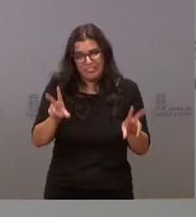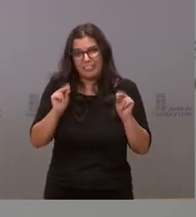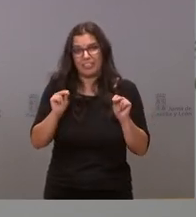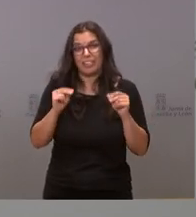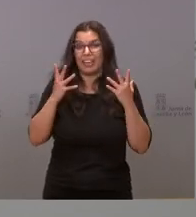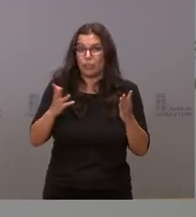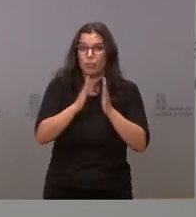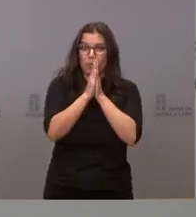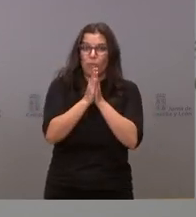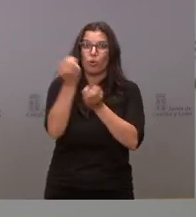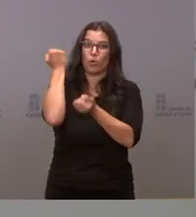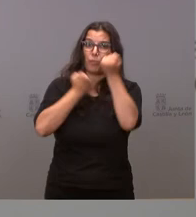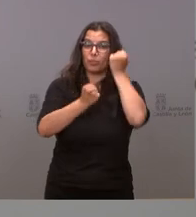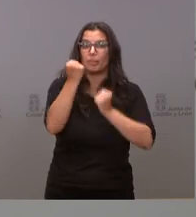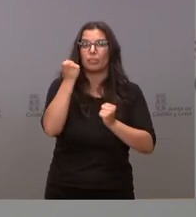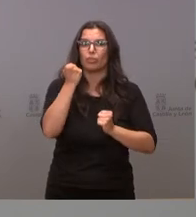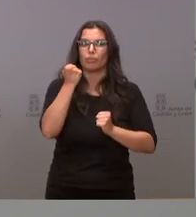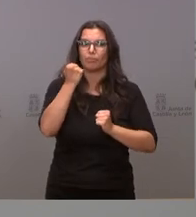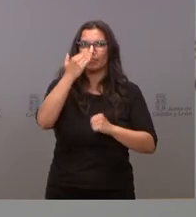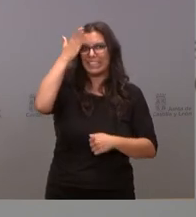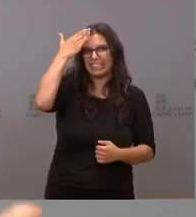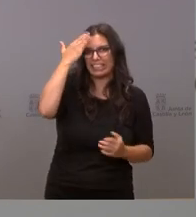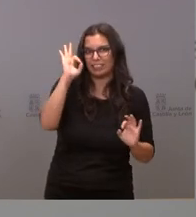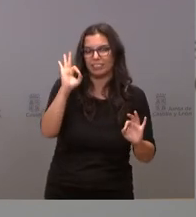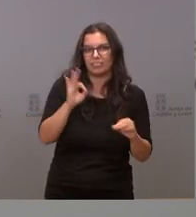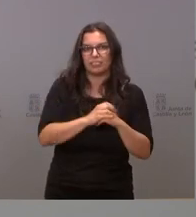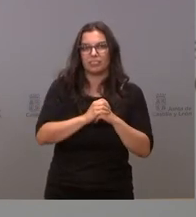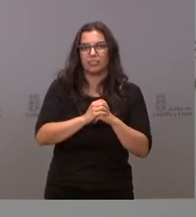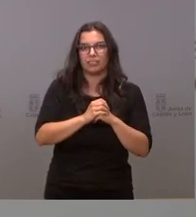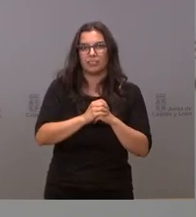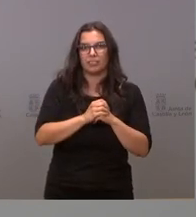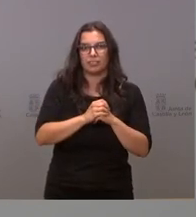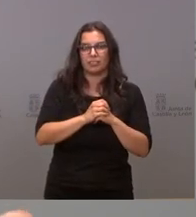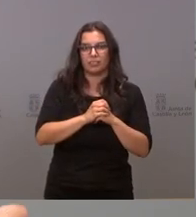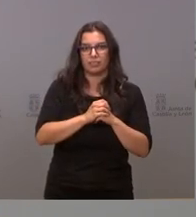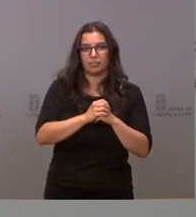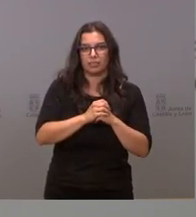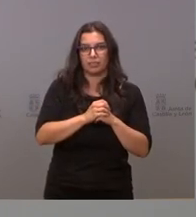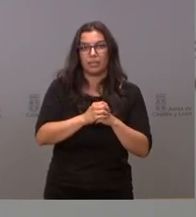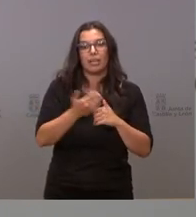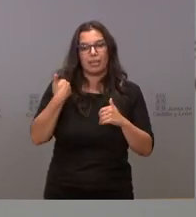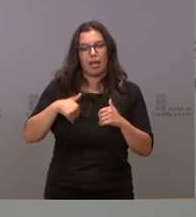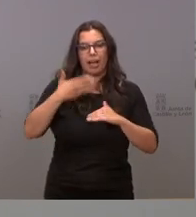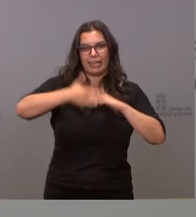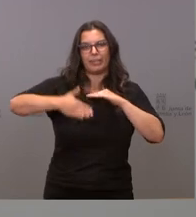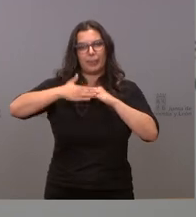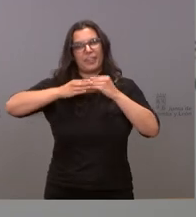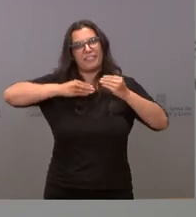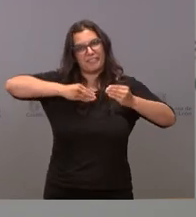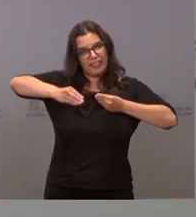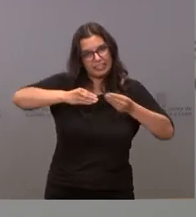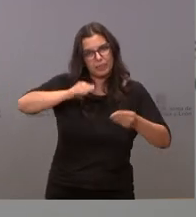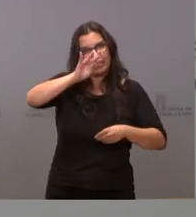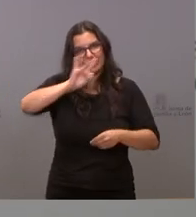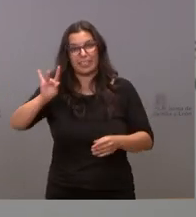Actuemos con prudencia. se han aliviado las restricciones. Pero